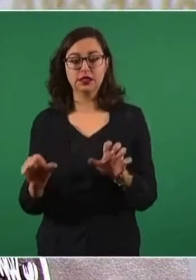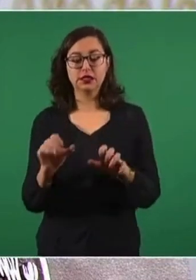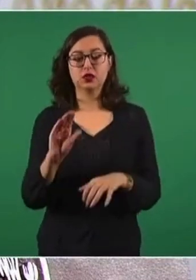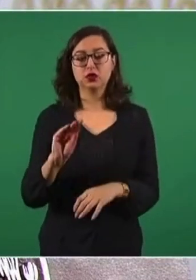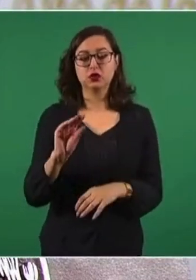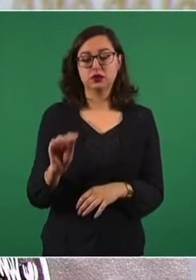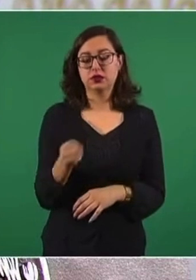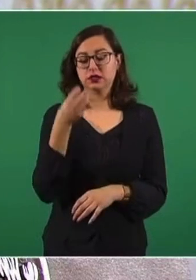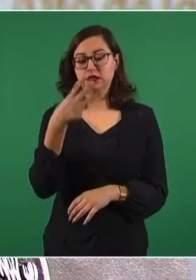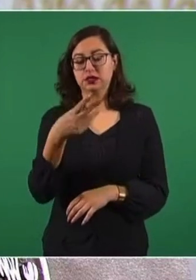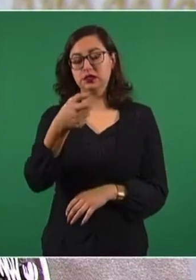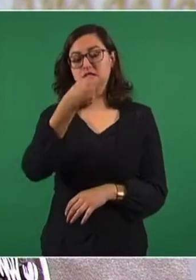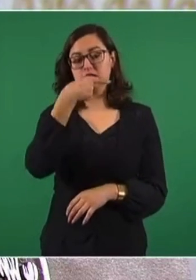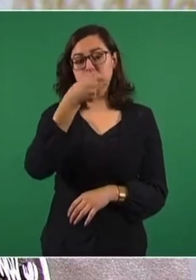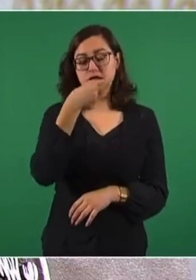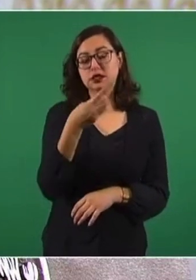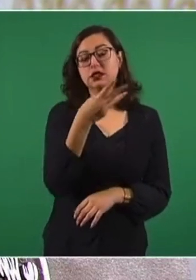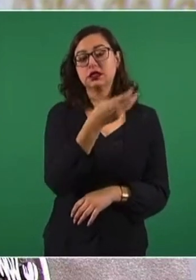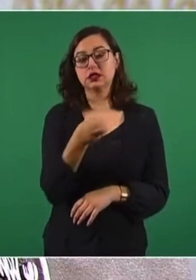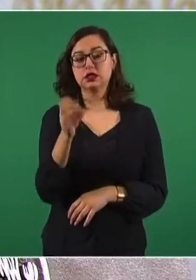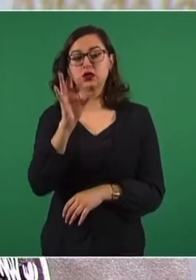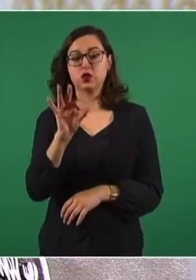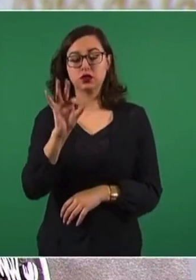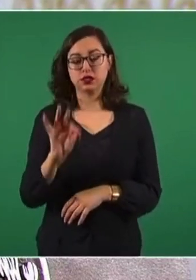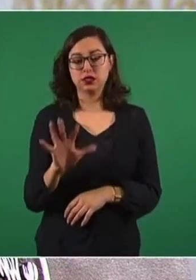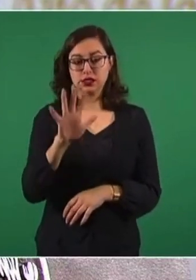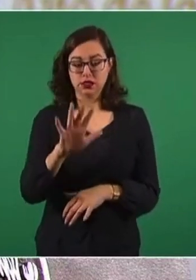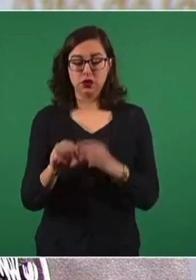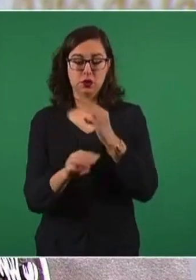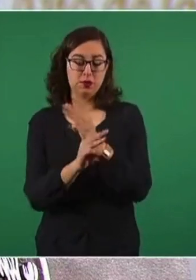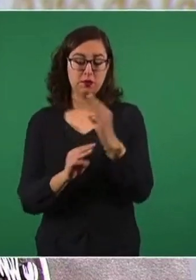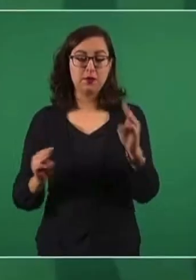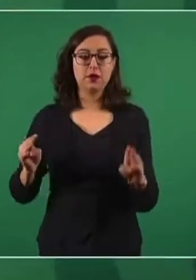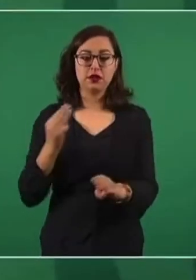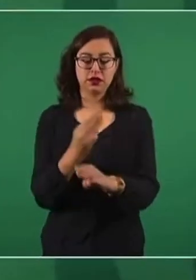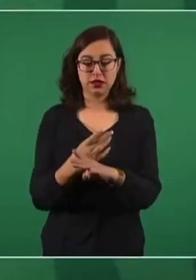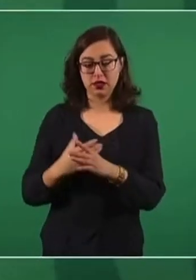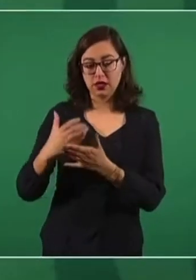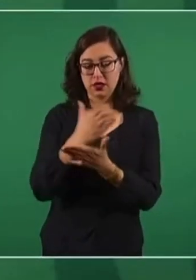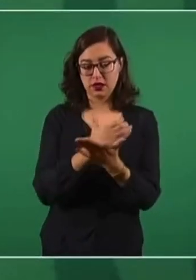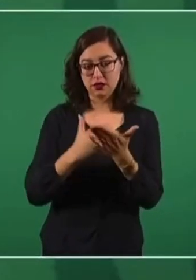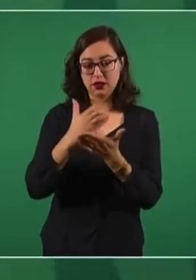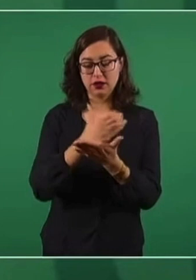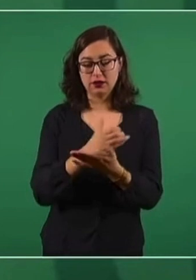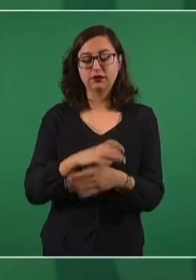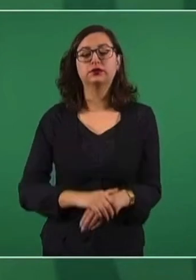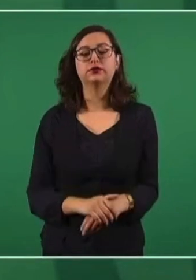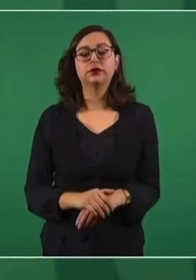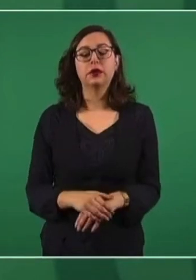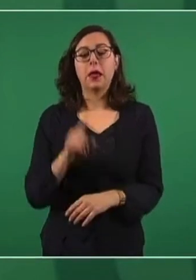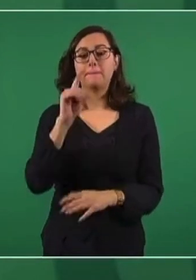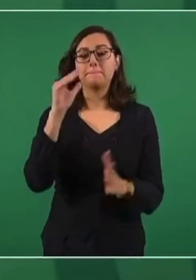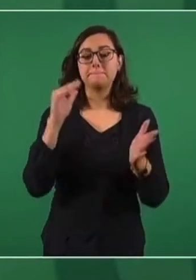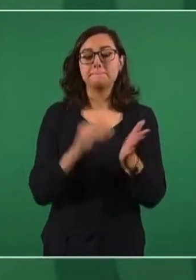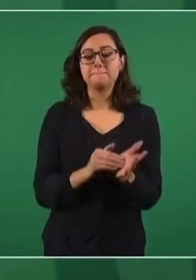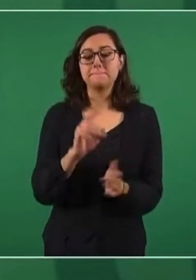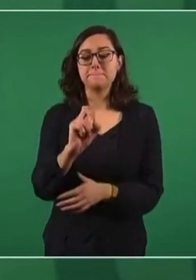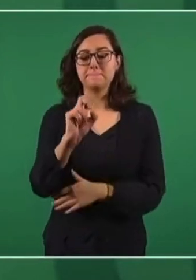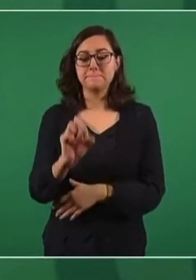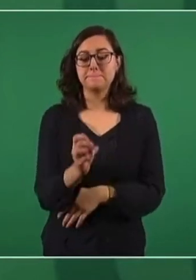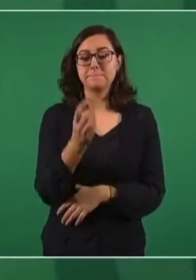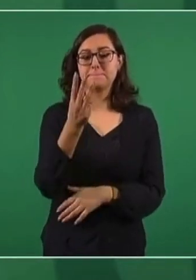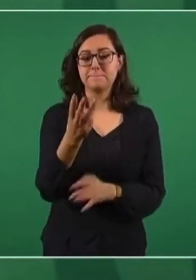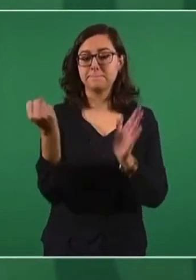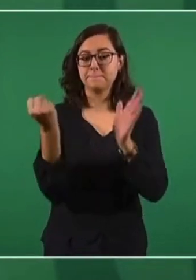y 345 de material de curación. Estas mil 38 claves representan